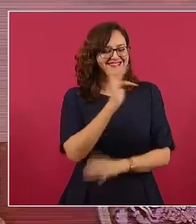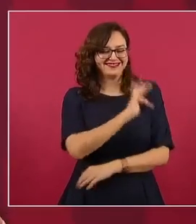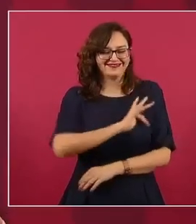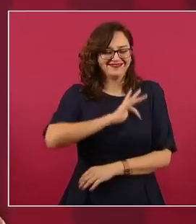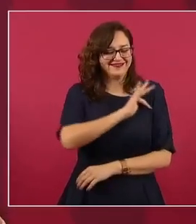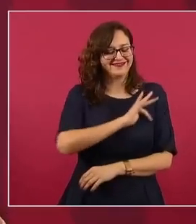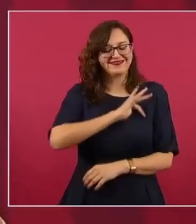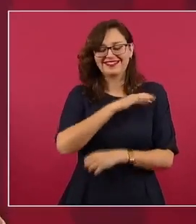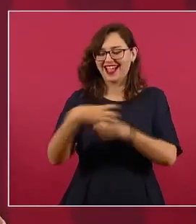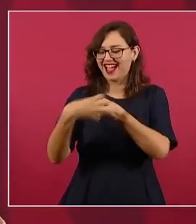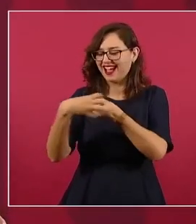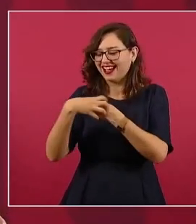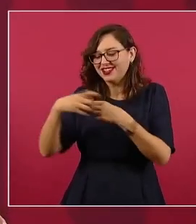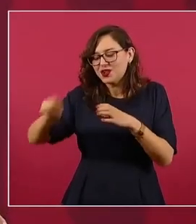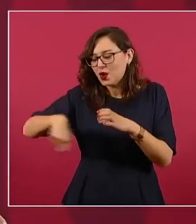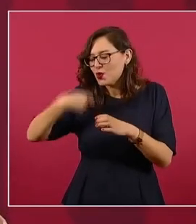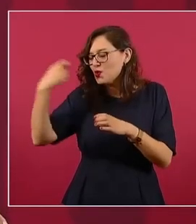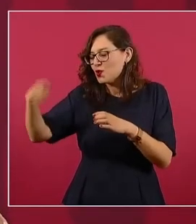rabadilla,